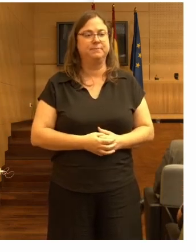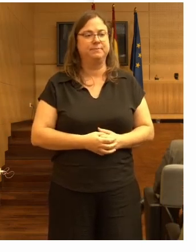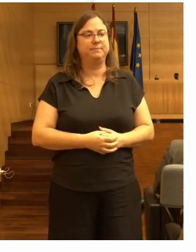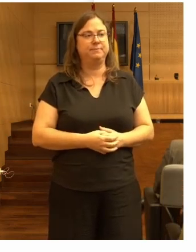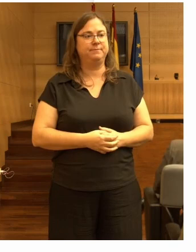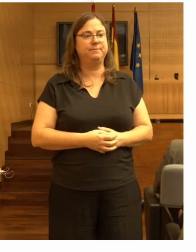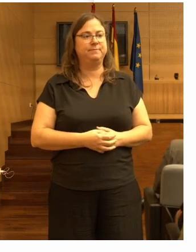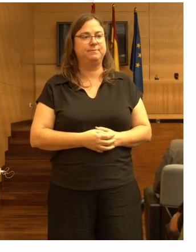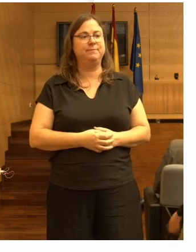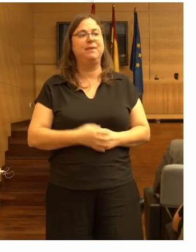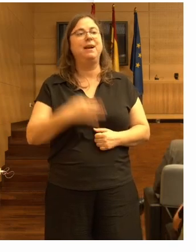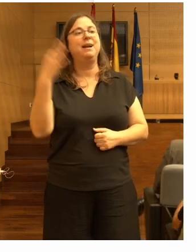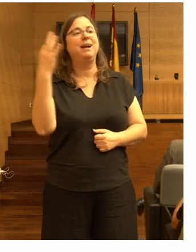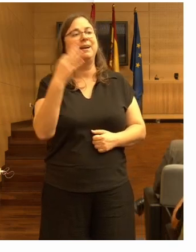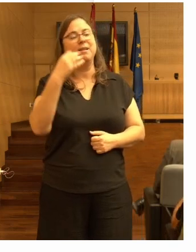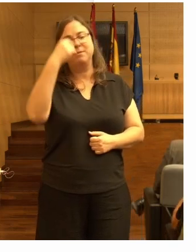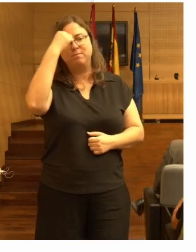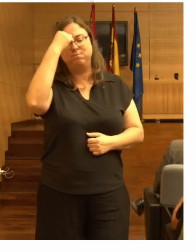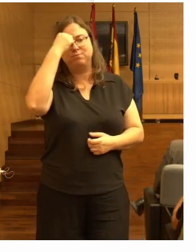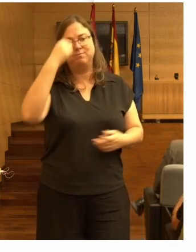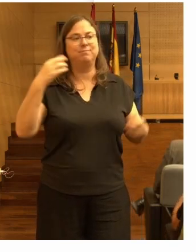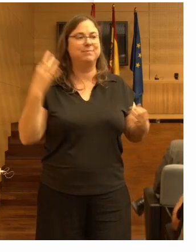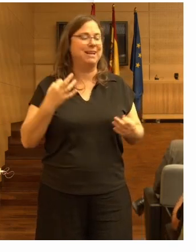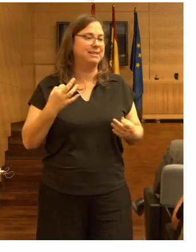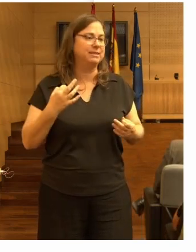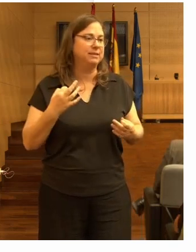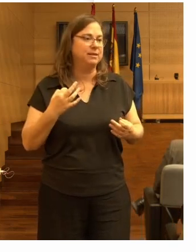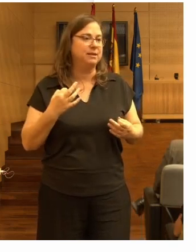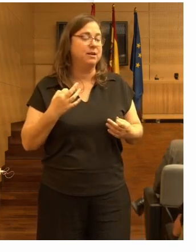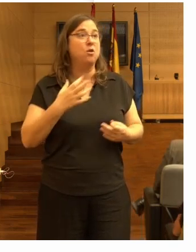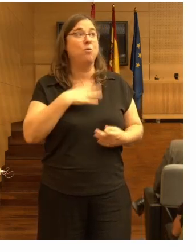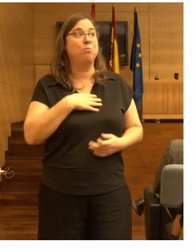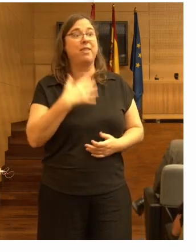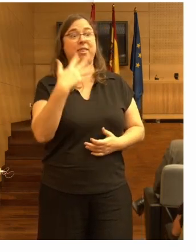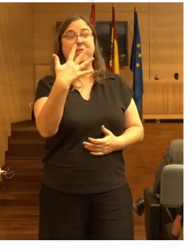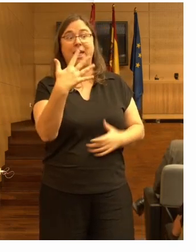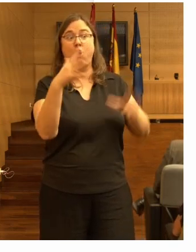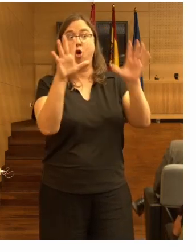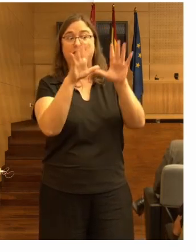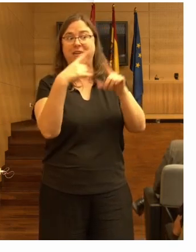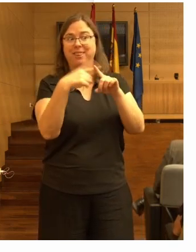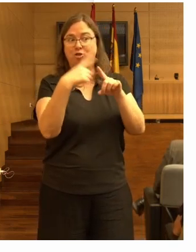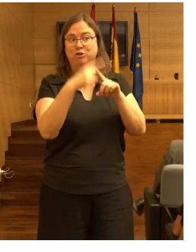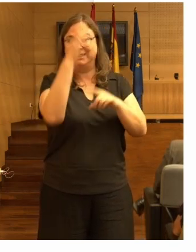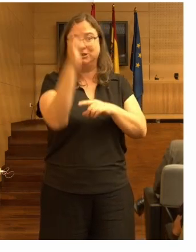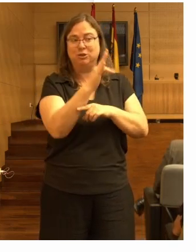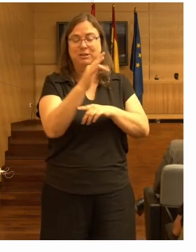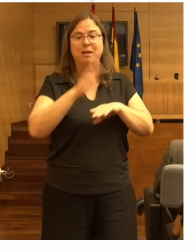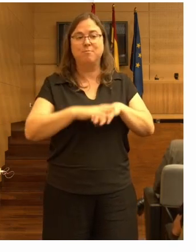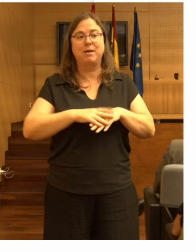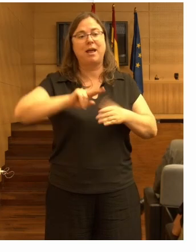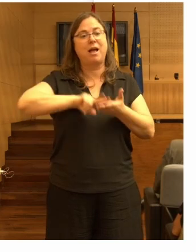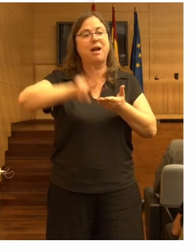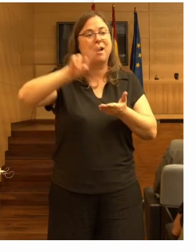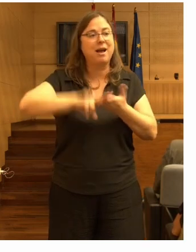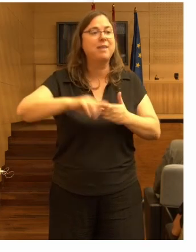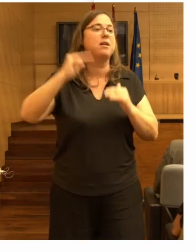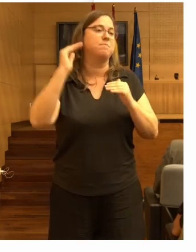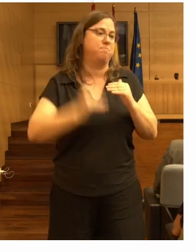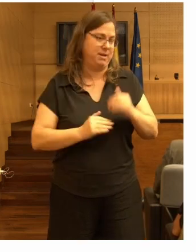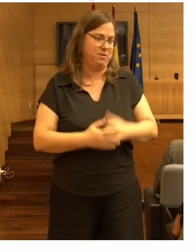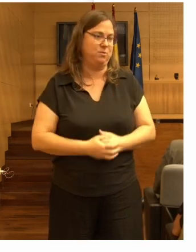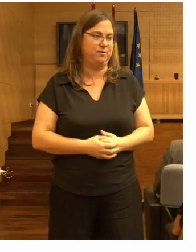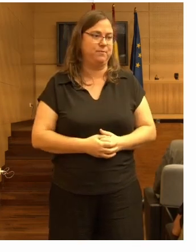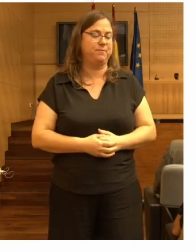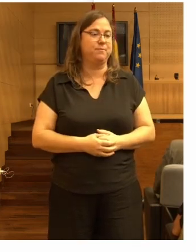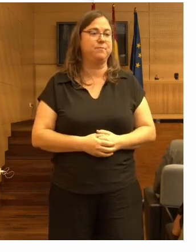hay que tener en cuenta probablemente cinco o diez cosas en total para reducir las caídas con todo